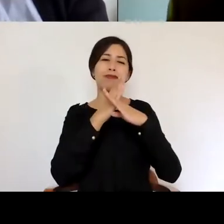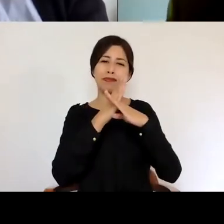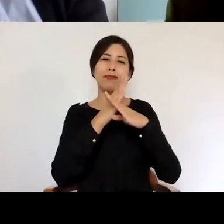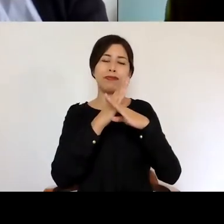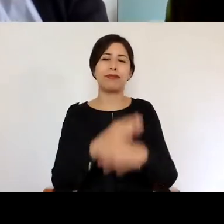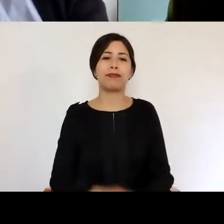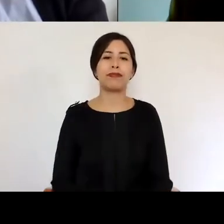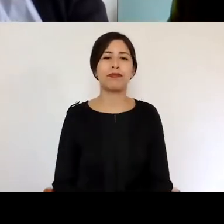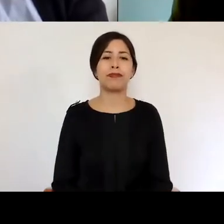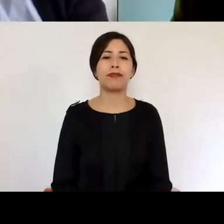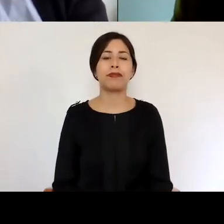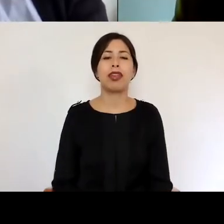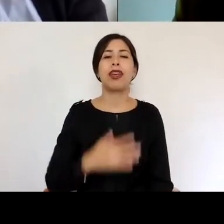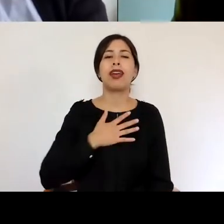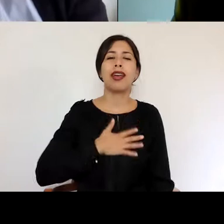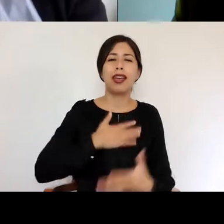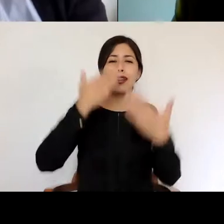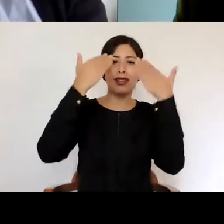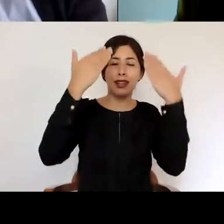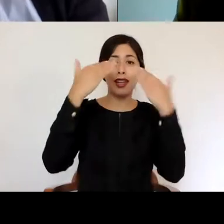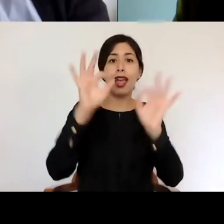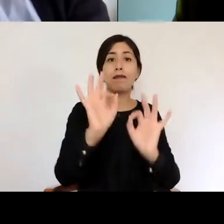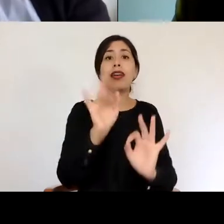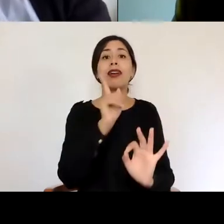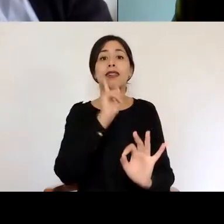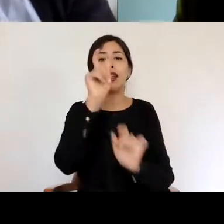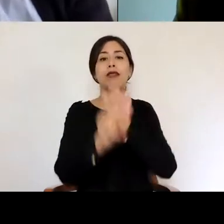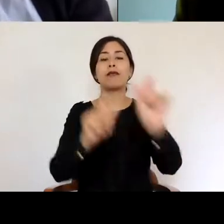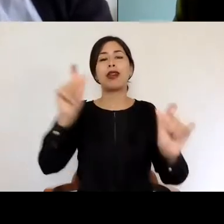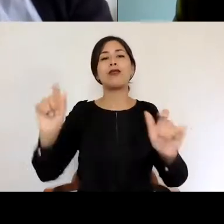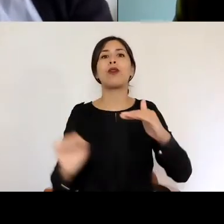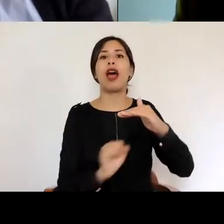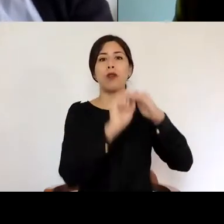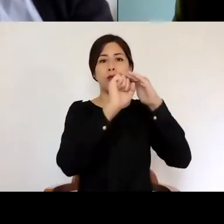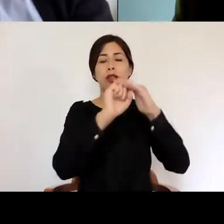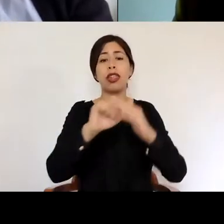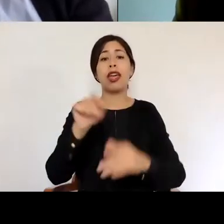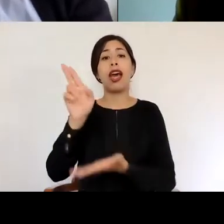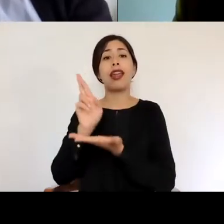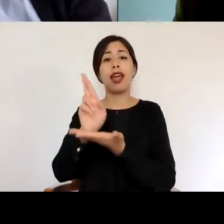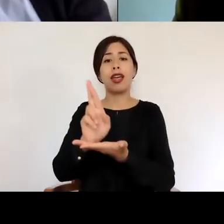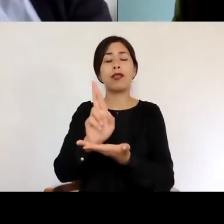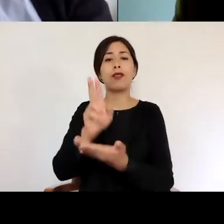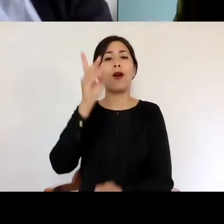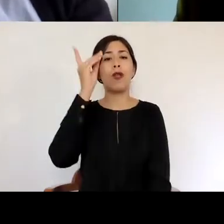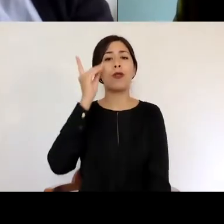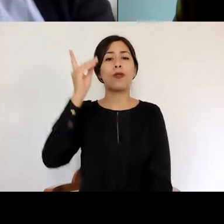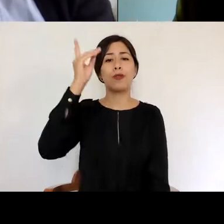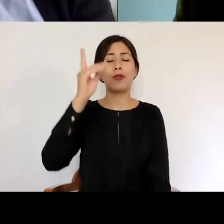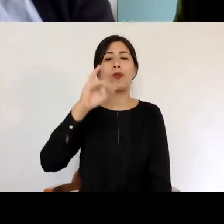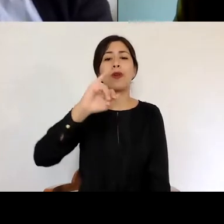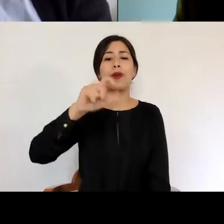saludar especialmente a las autoridades que nos acompañan, al rector de nuestra universidad, el doctor Ignacio Sánchez, al prorector de nuestra